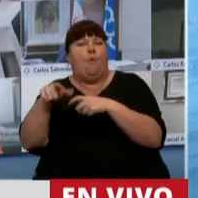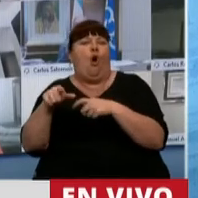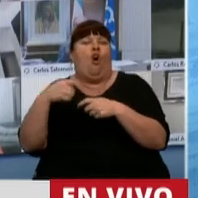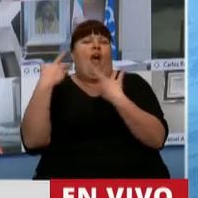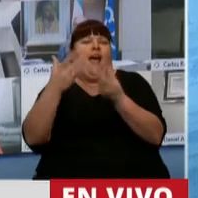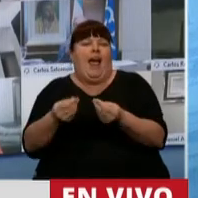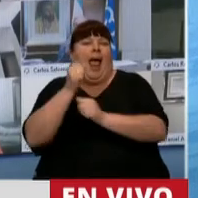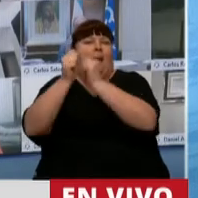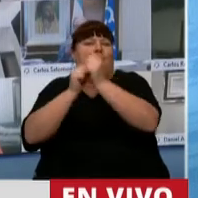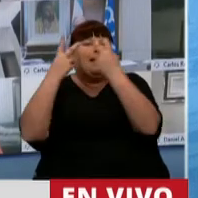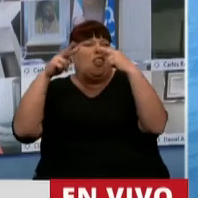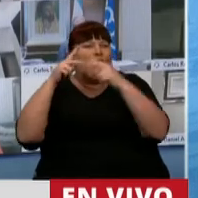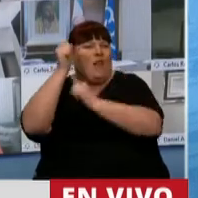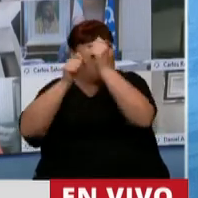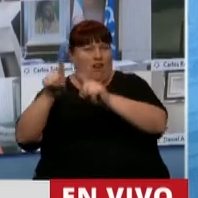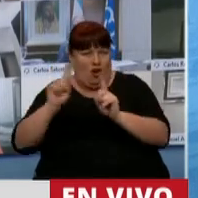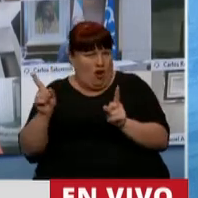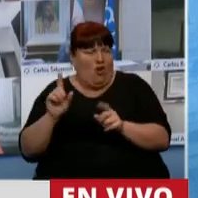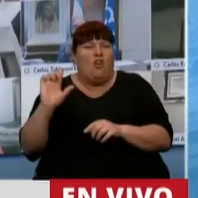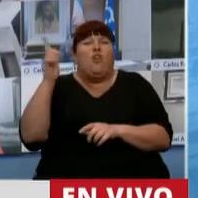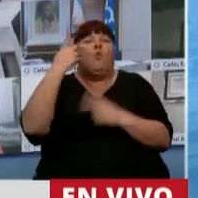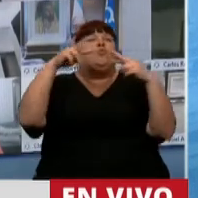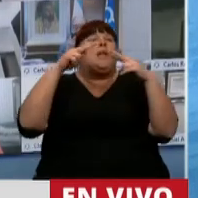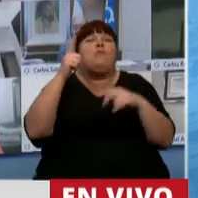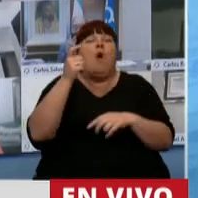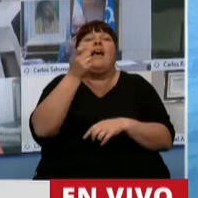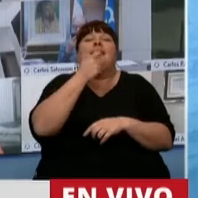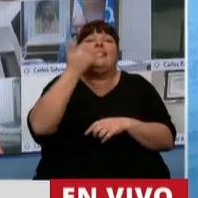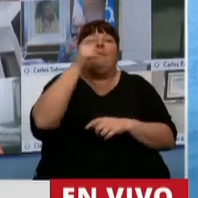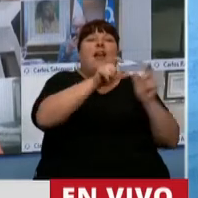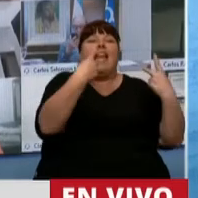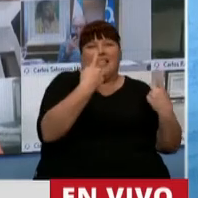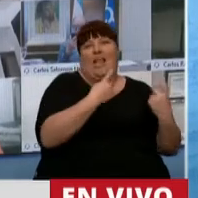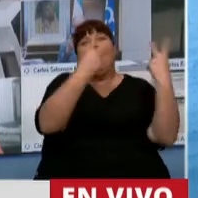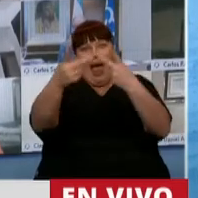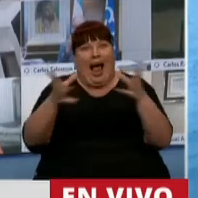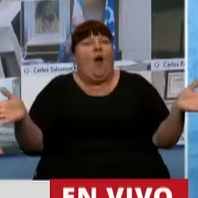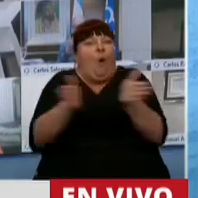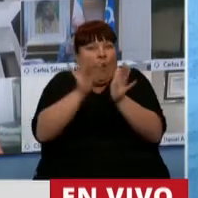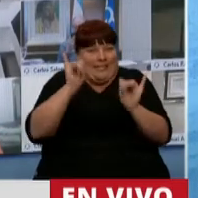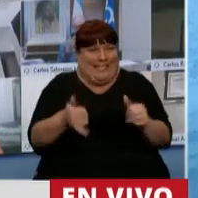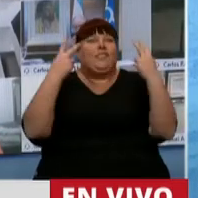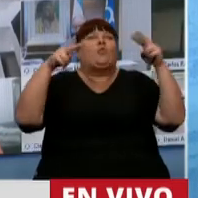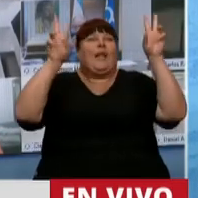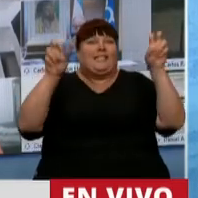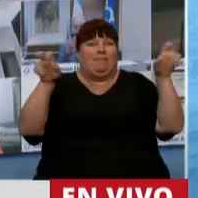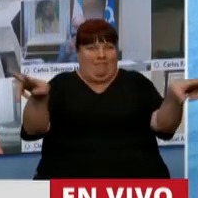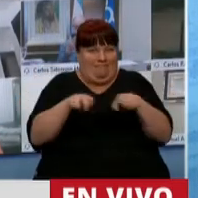prestadores y las empresas de turismo. No existe turismo sin turistas tampoco. Entonces,